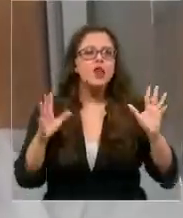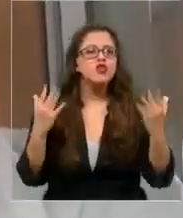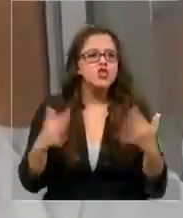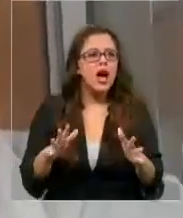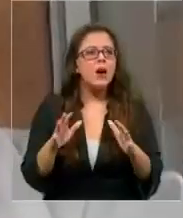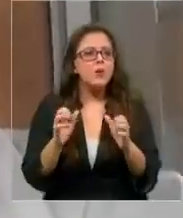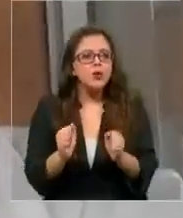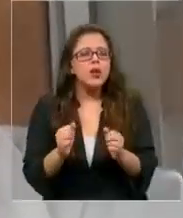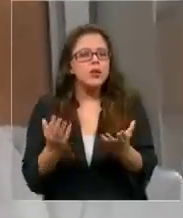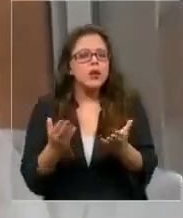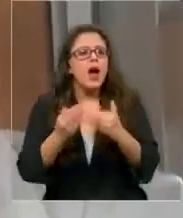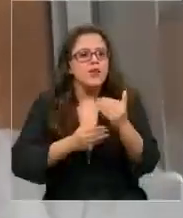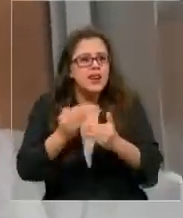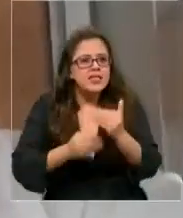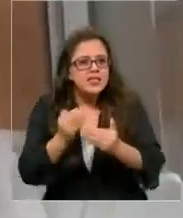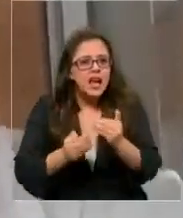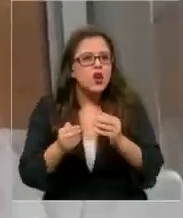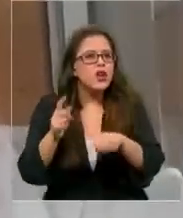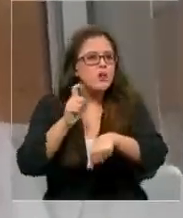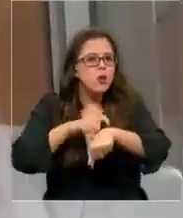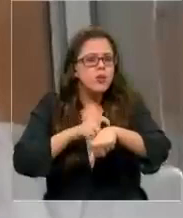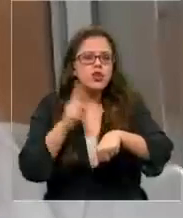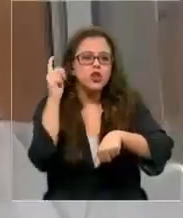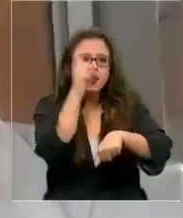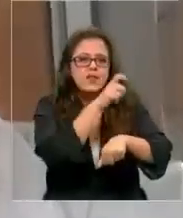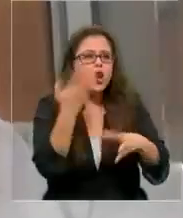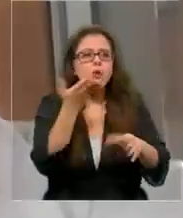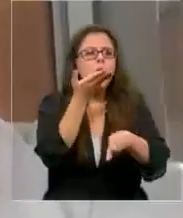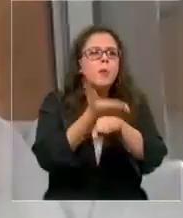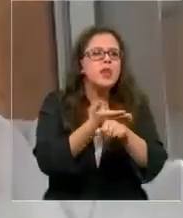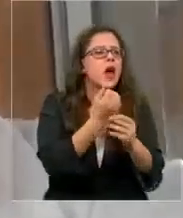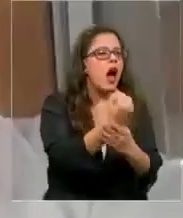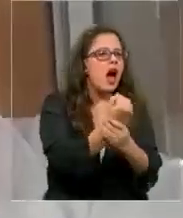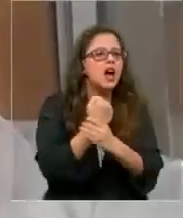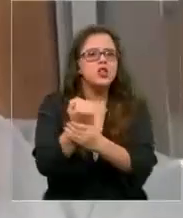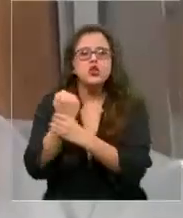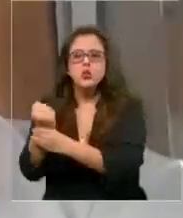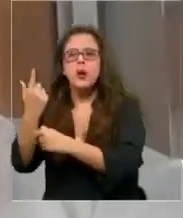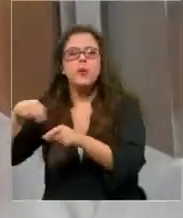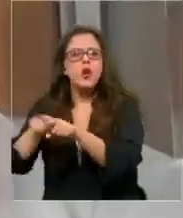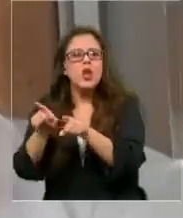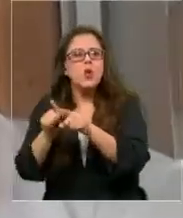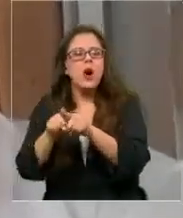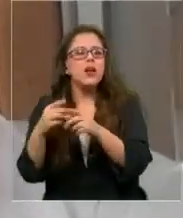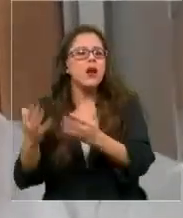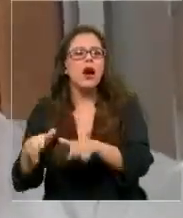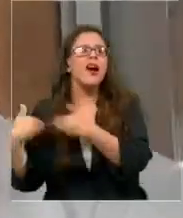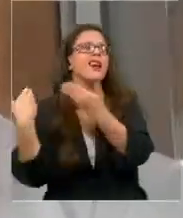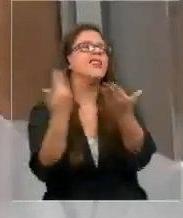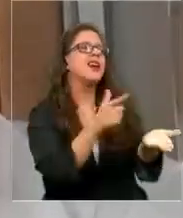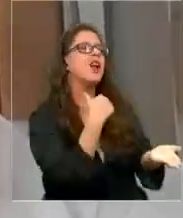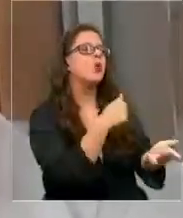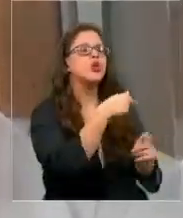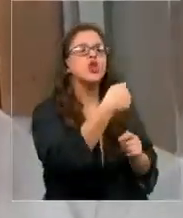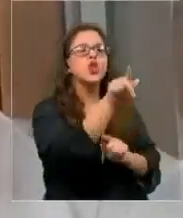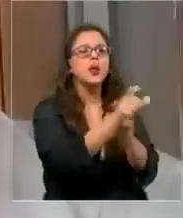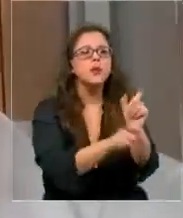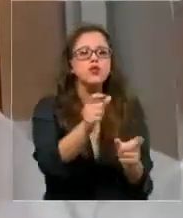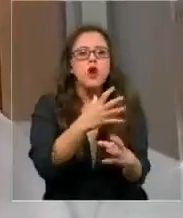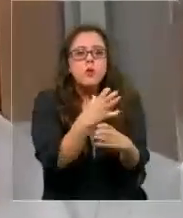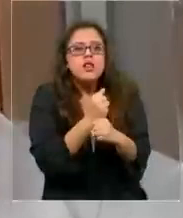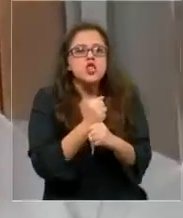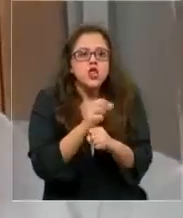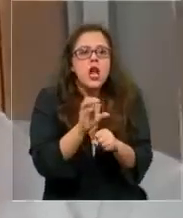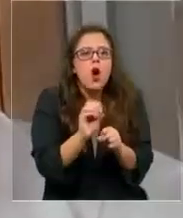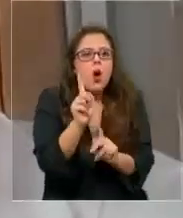momento tan difícil y sanitario en que estamos. ¿Cómo pide ayuda a todos los sectores si termina buscando darle el gusto a los que más lo presionan o